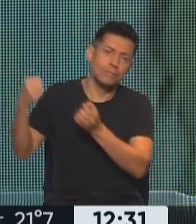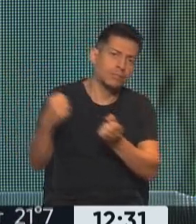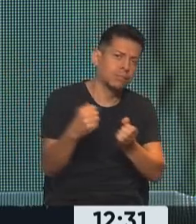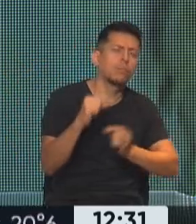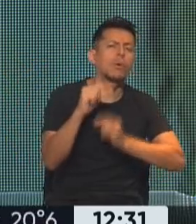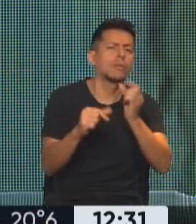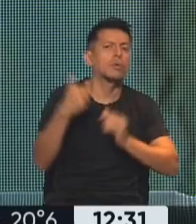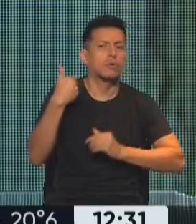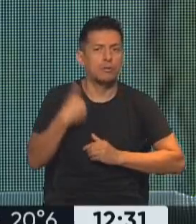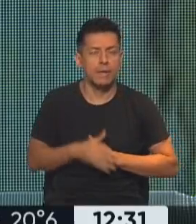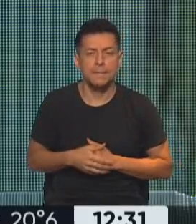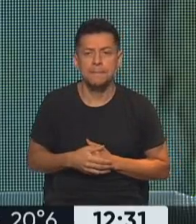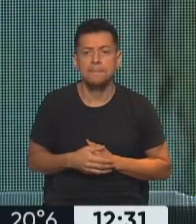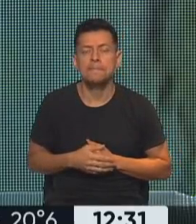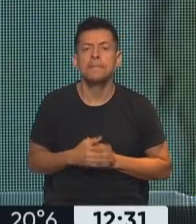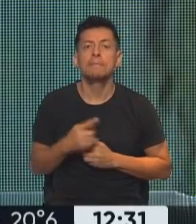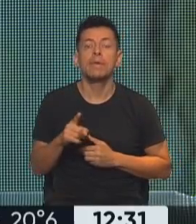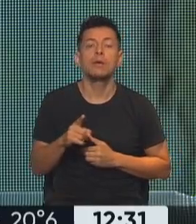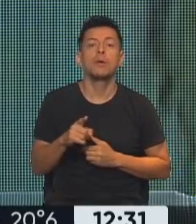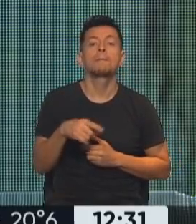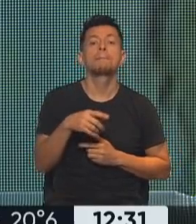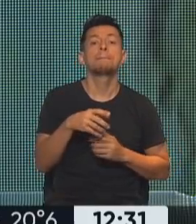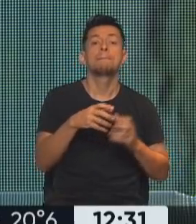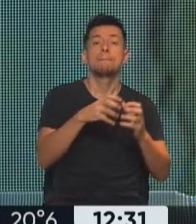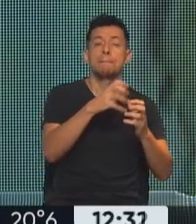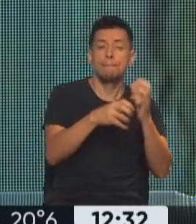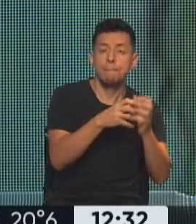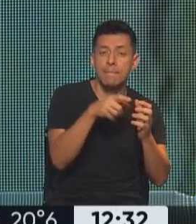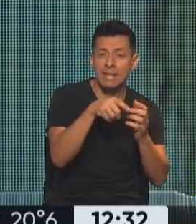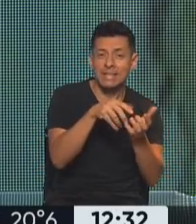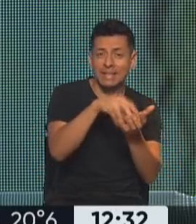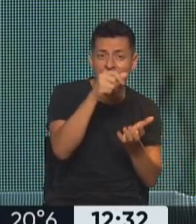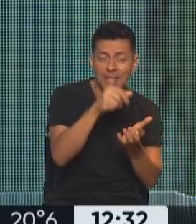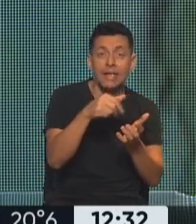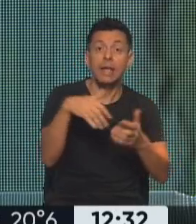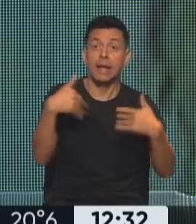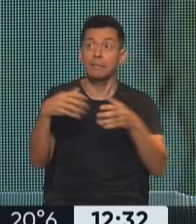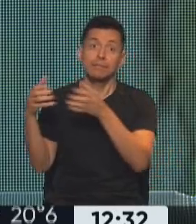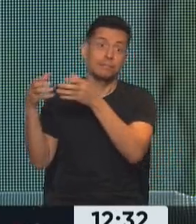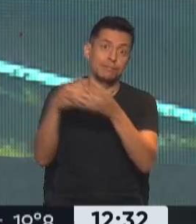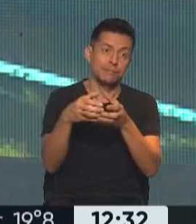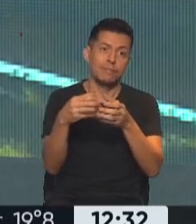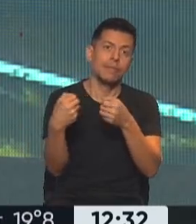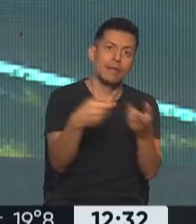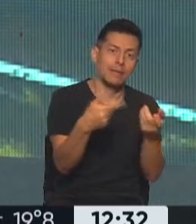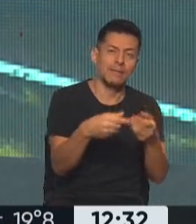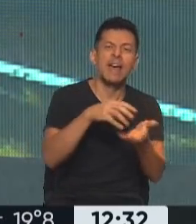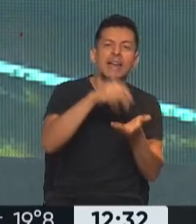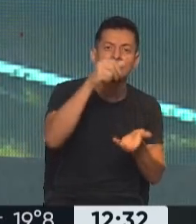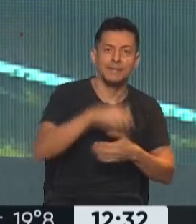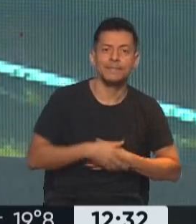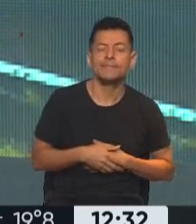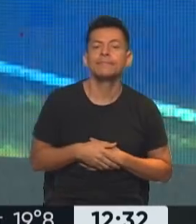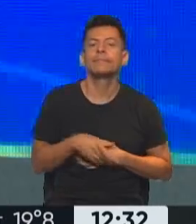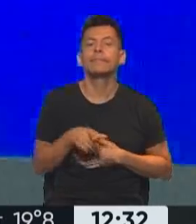poquito. Ahora, el tema de los molinos salineros, evidentemente, se llega a tiempo para que no haya este tipo de dificultades. Perfecto. Bueno, segundo tema, Raúl,